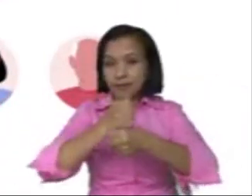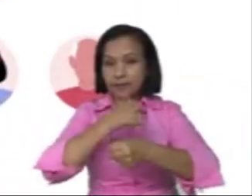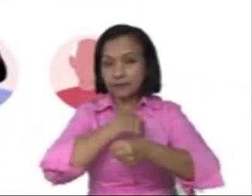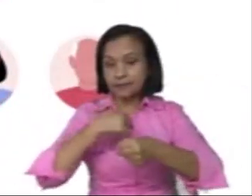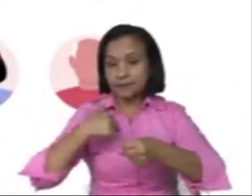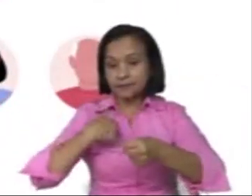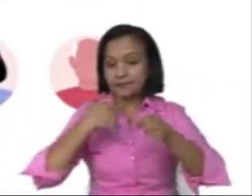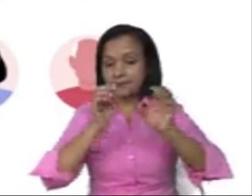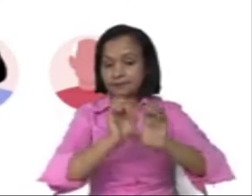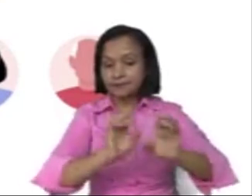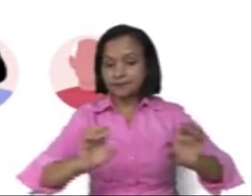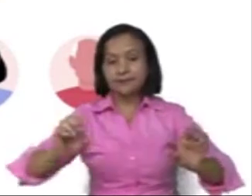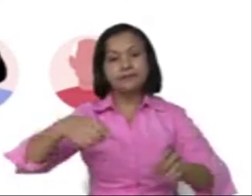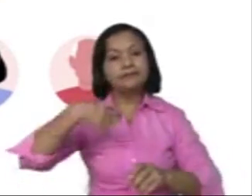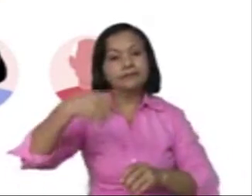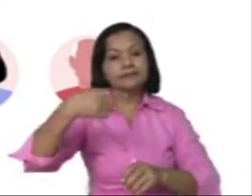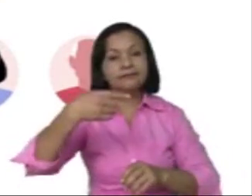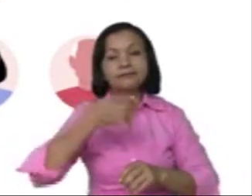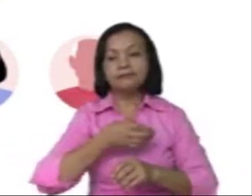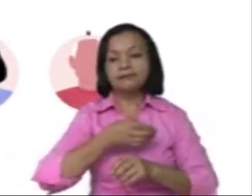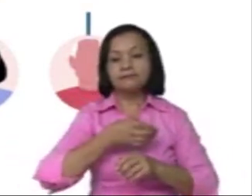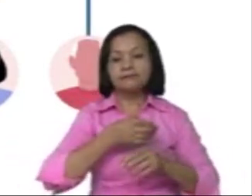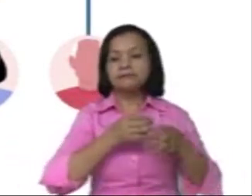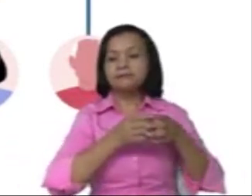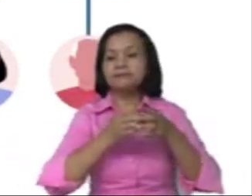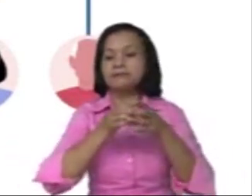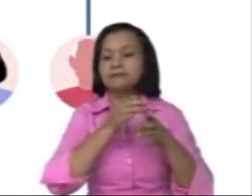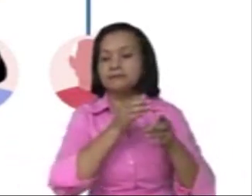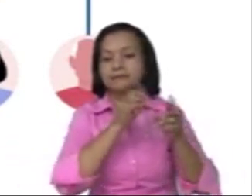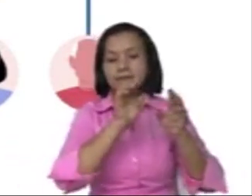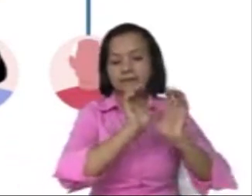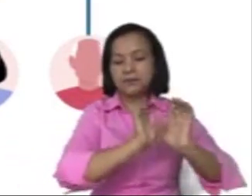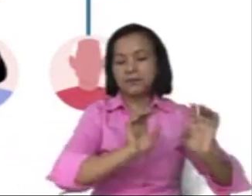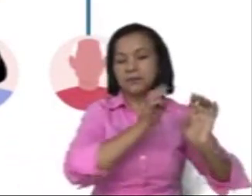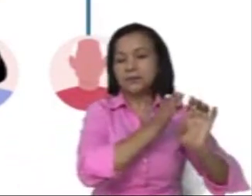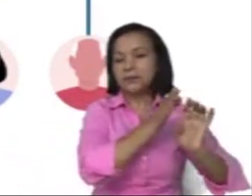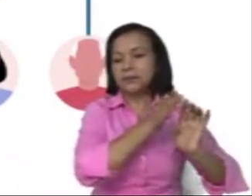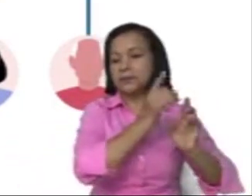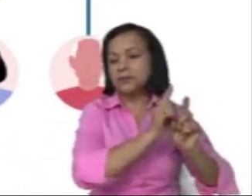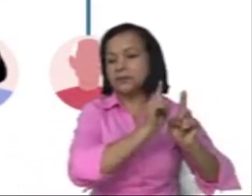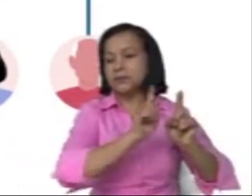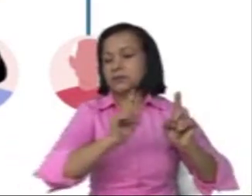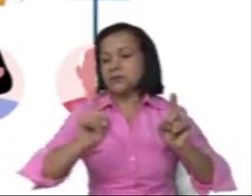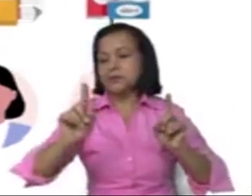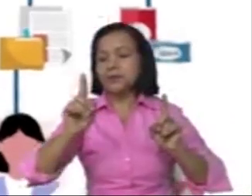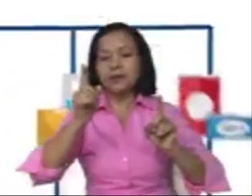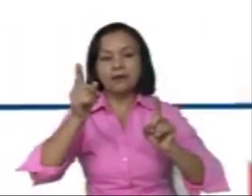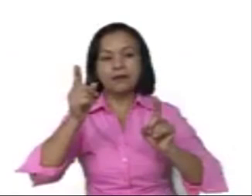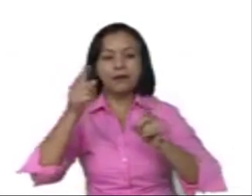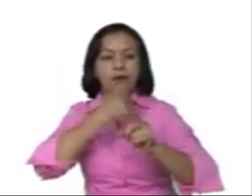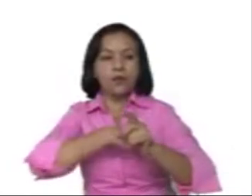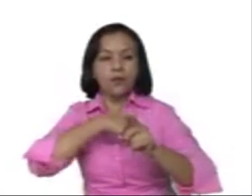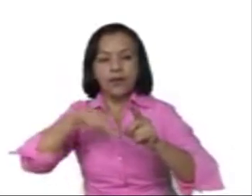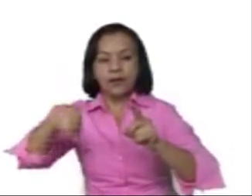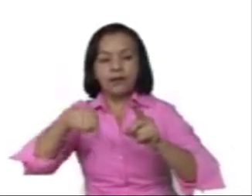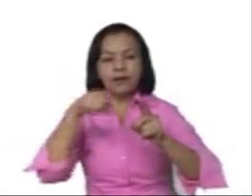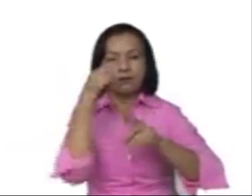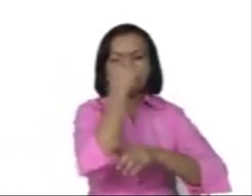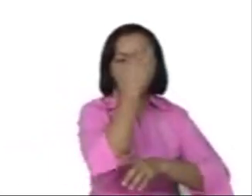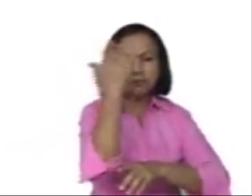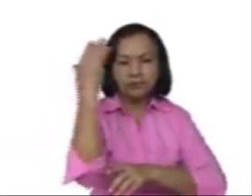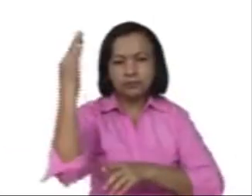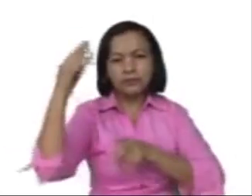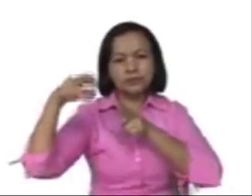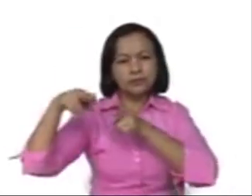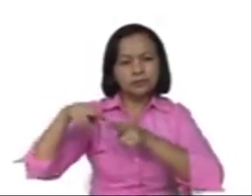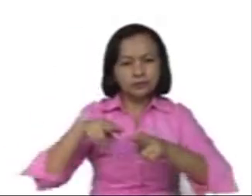unos 107 mil planes familiares de aquellas familias que viven en los que llamamos puntos críticos.